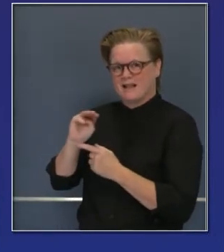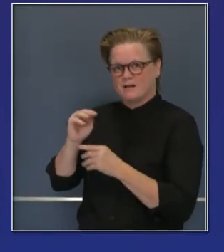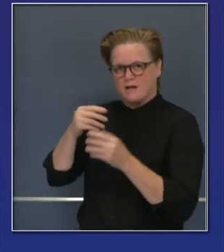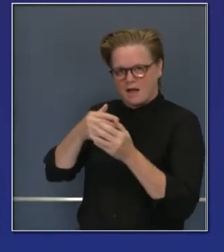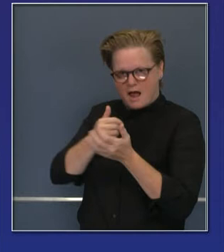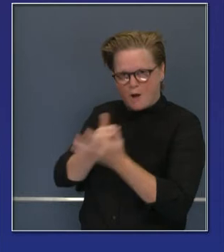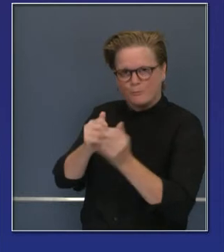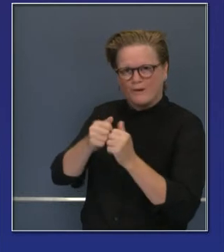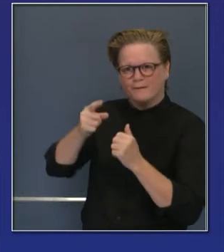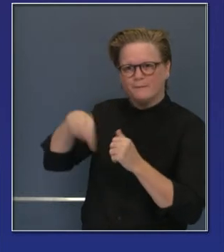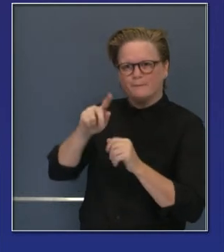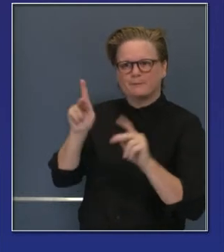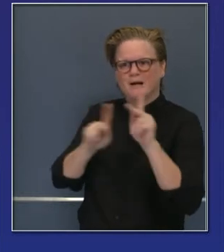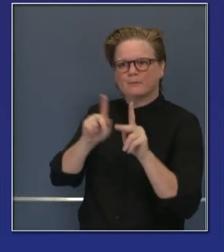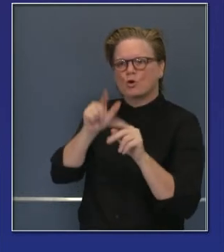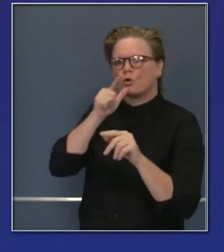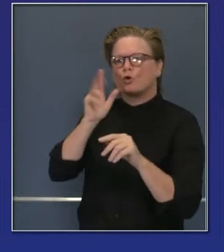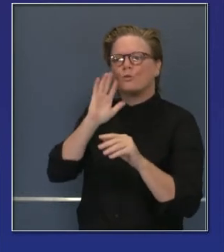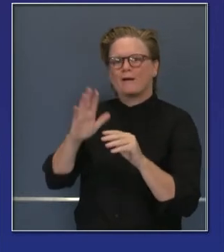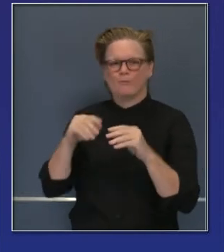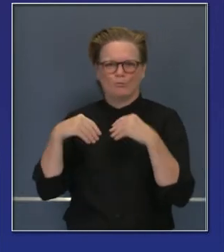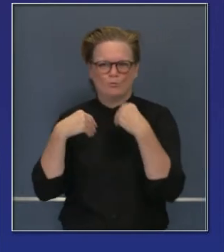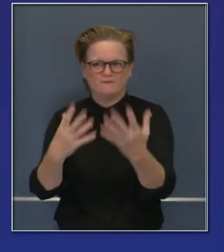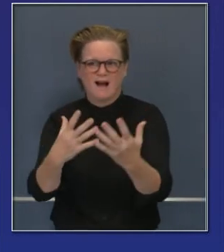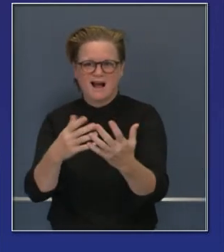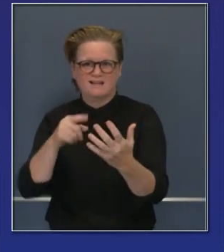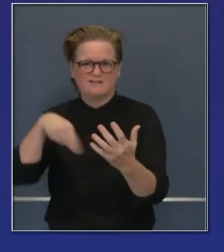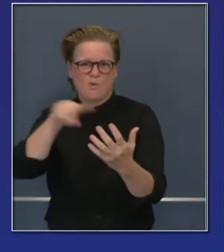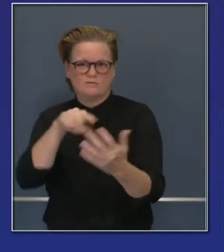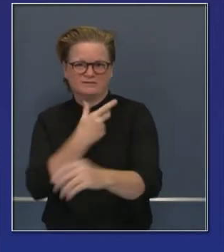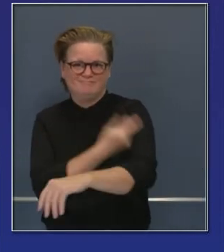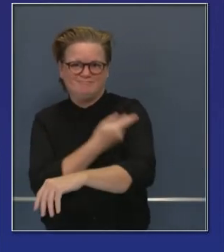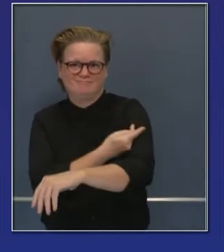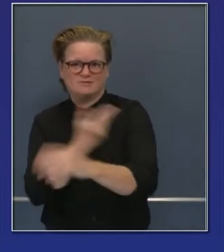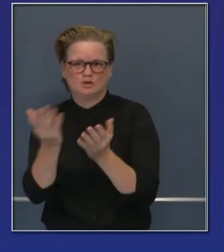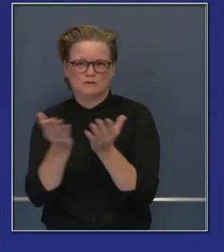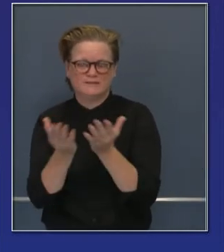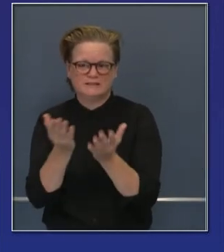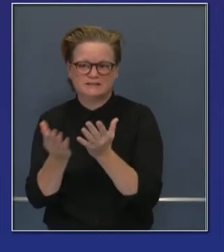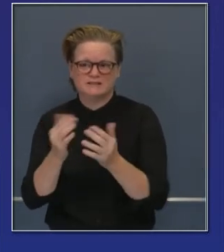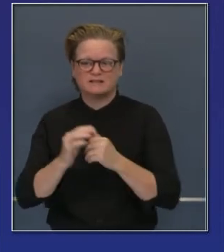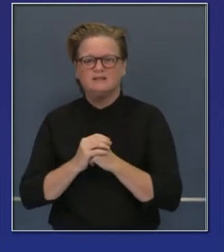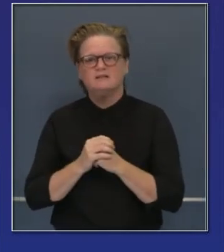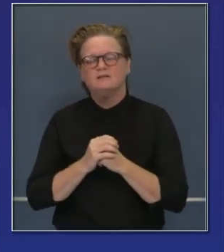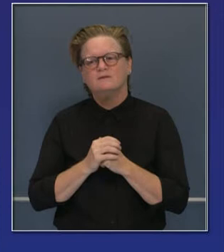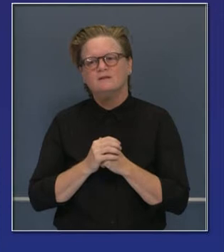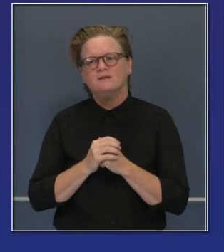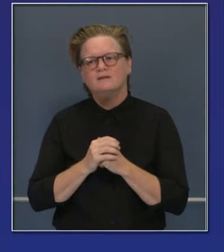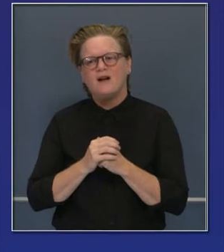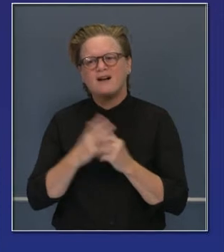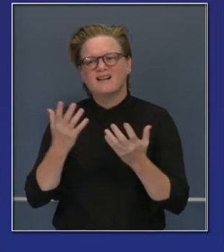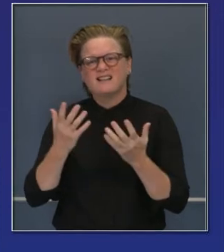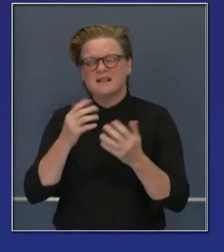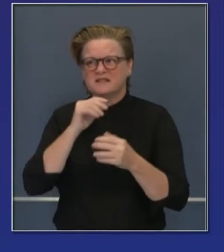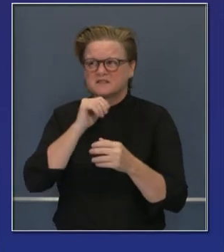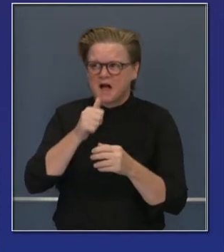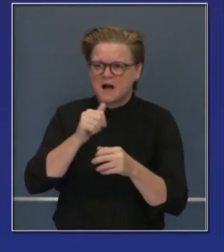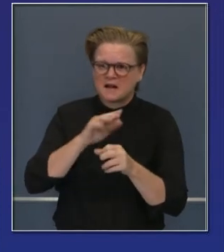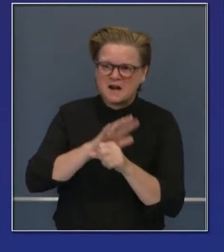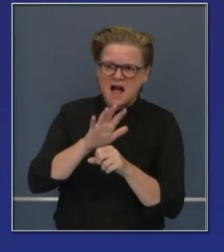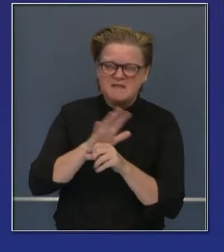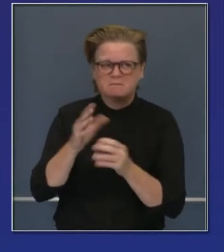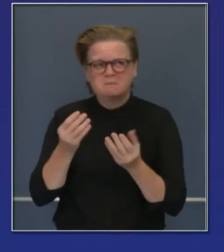personal. La contratación de personal es una prioridad importante. 20 millones es inadecuado.